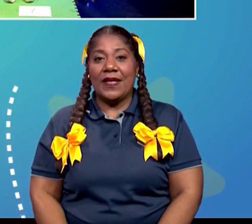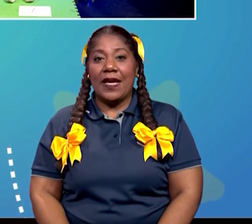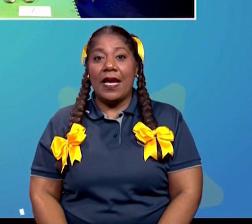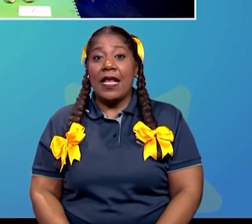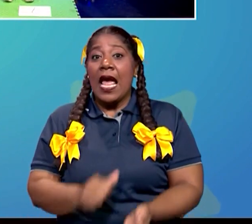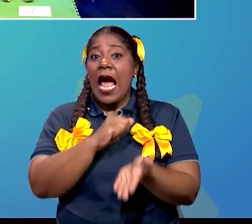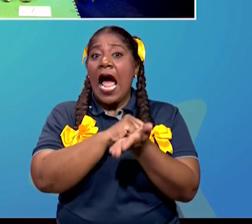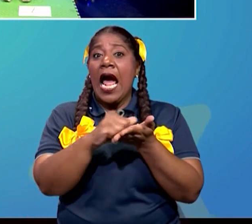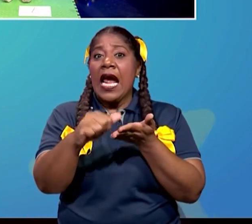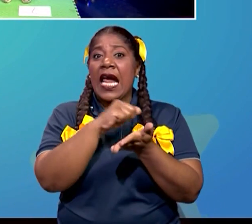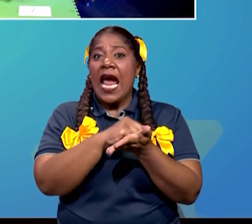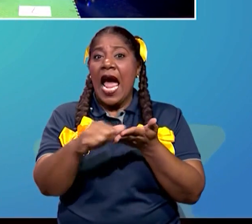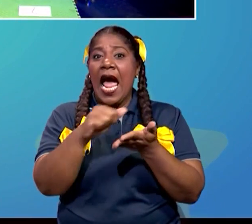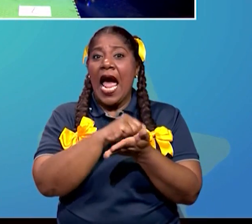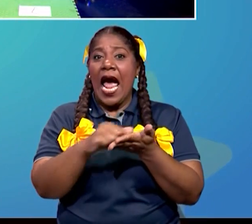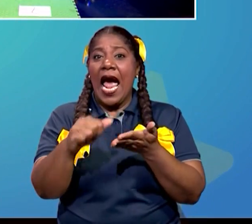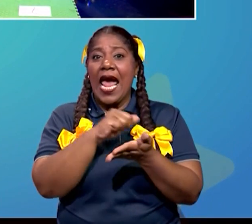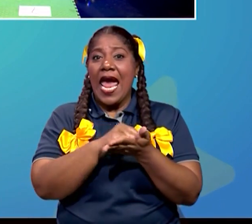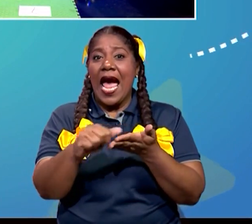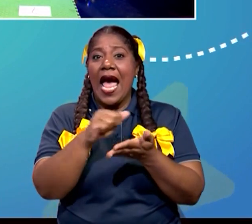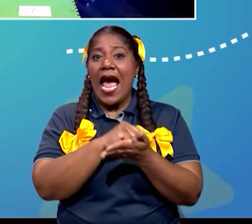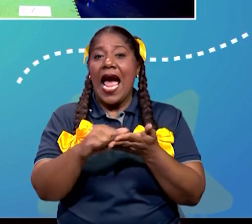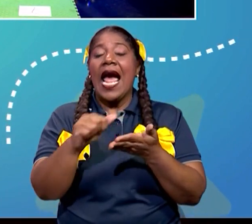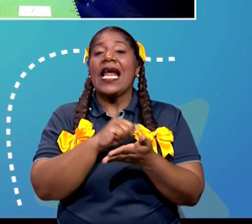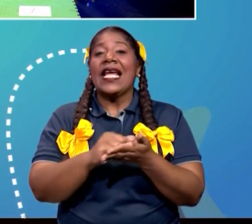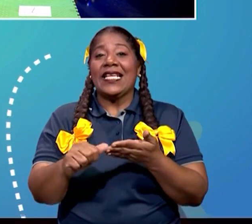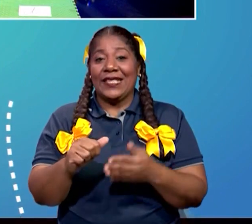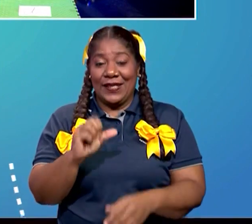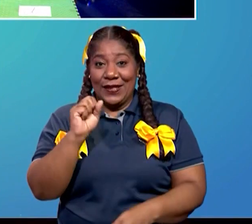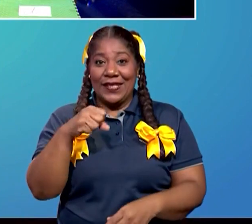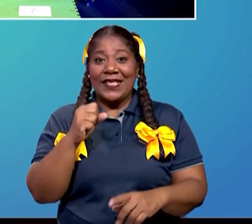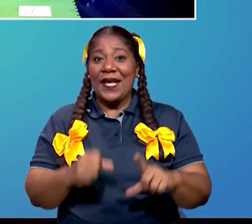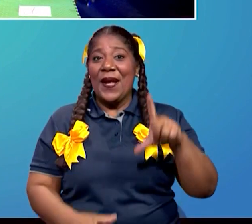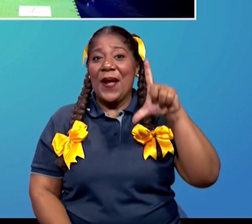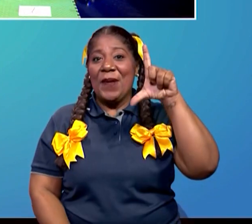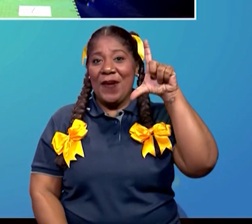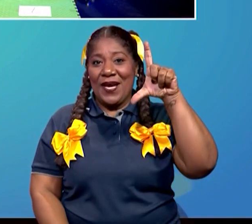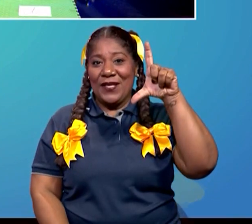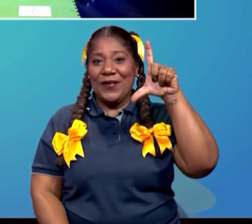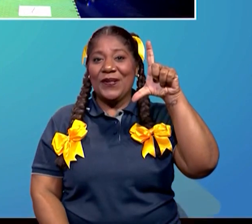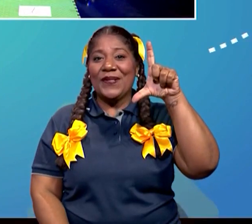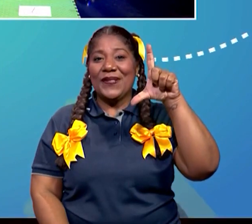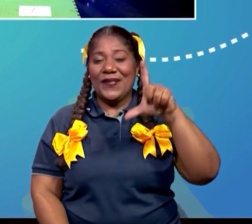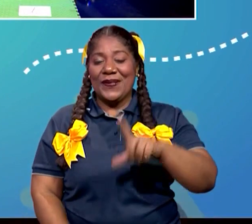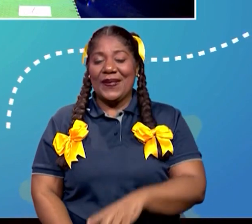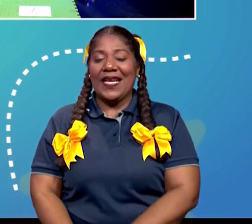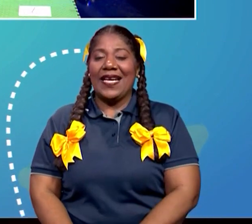Arrayhan. Arrayhan. Arrayhan. ¡Eso! ¡Mayúscula, excelente!